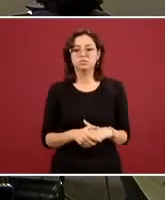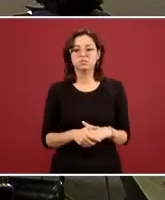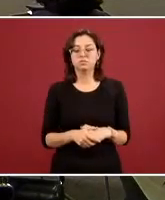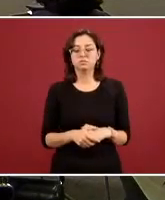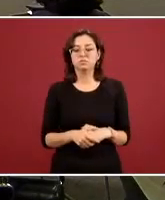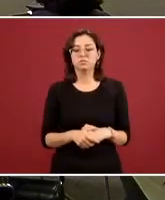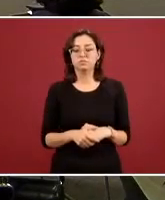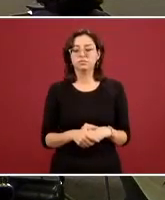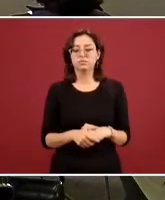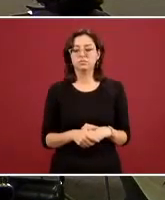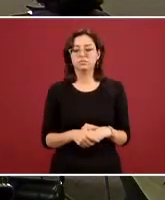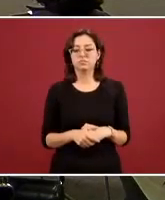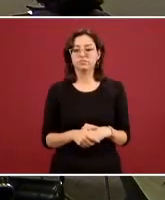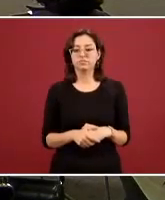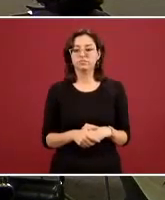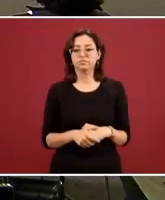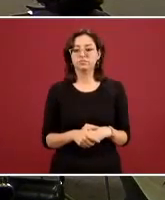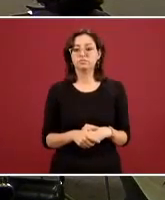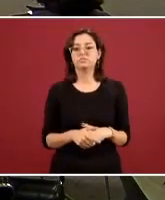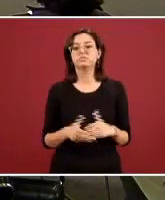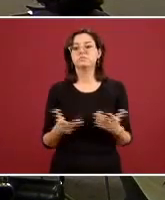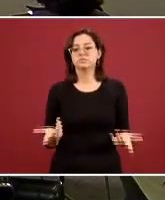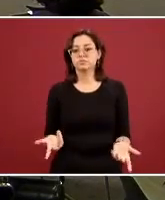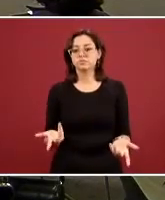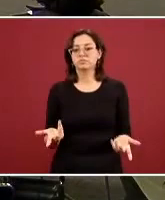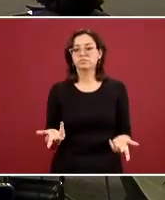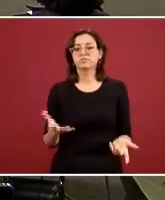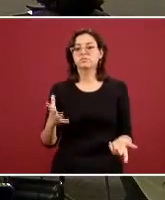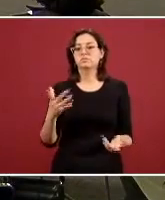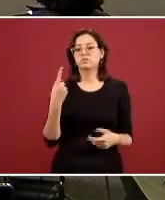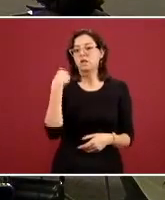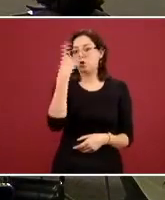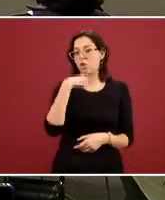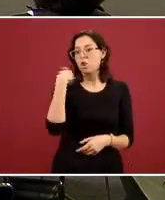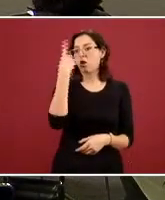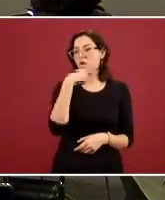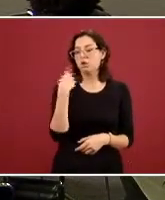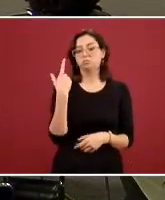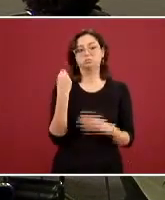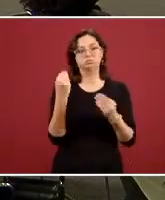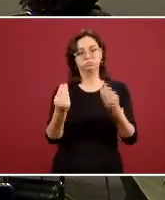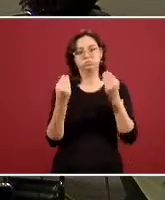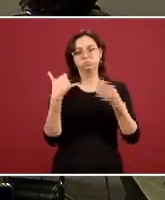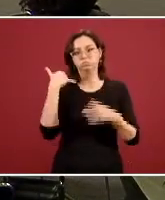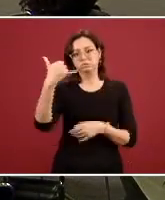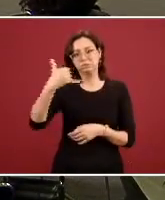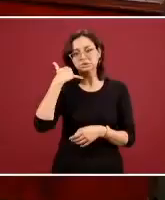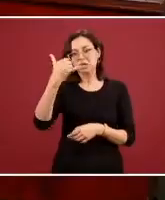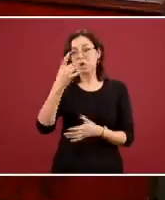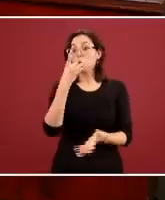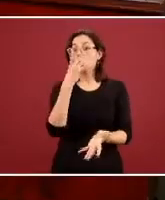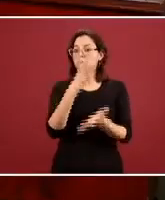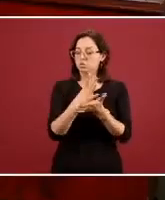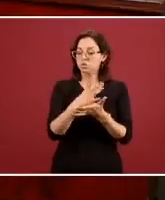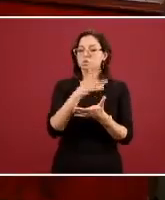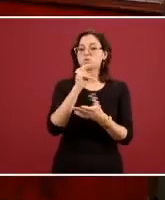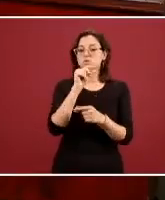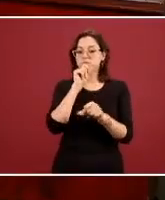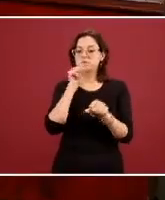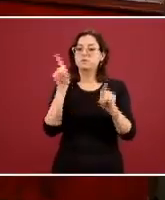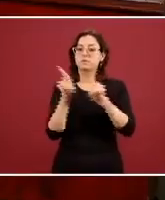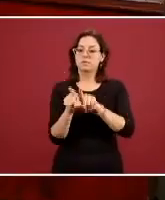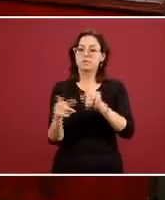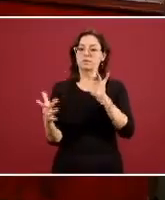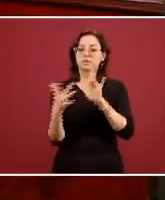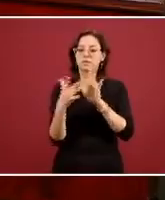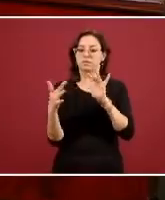bueno les puedo decir que están llegando varios cientos por hora quisiera decir que no nada más son llamadas ya que mucho del contacto